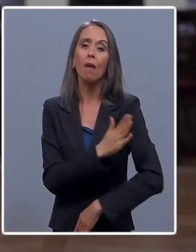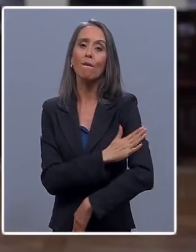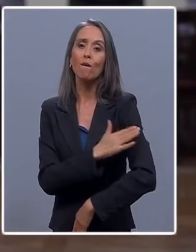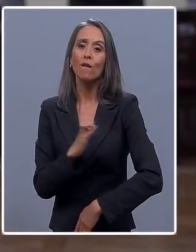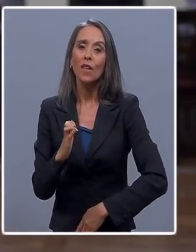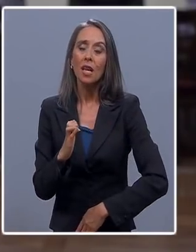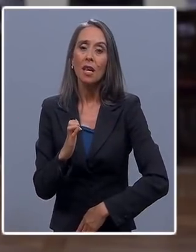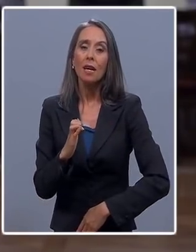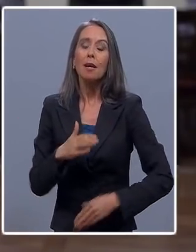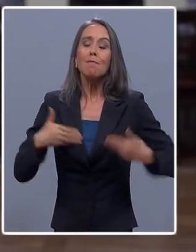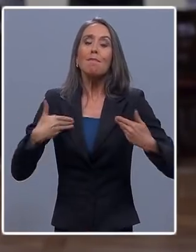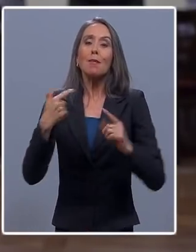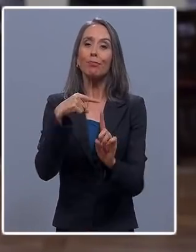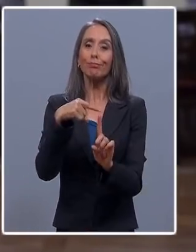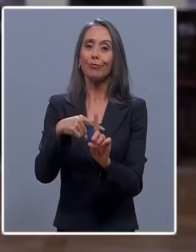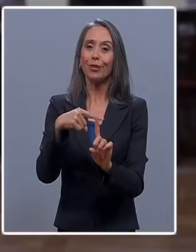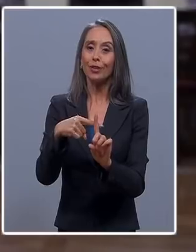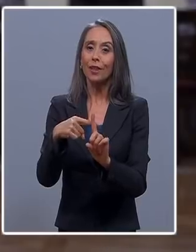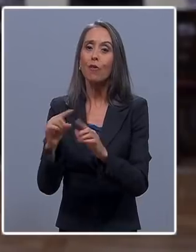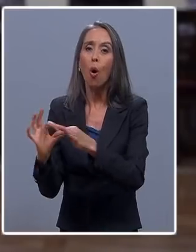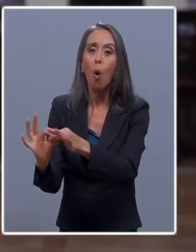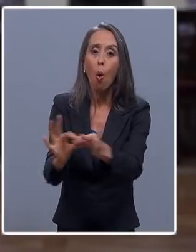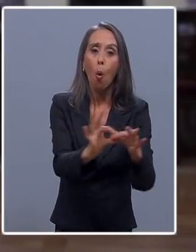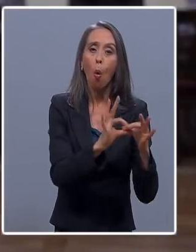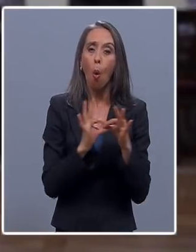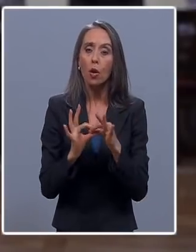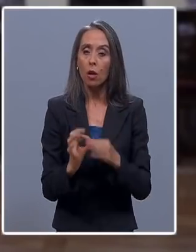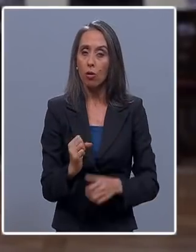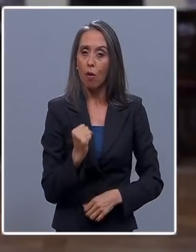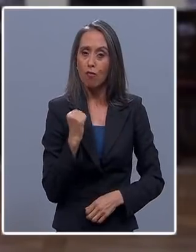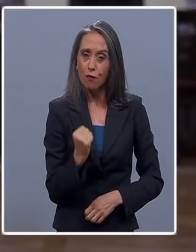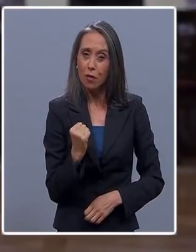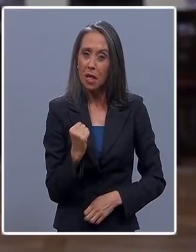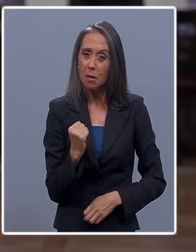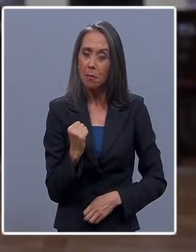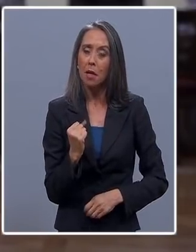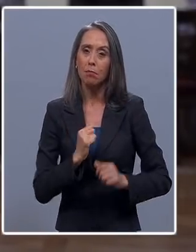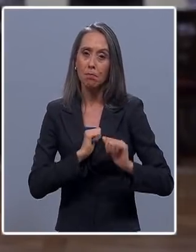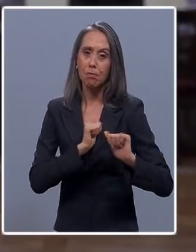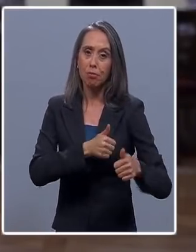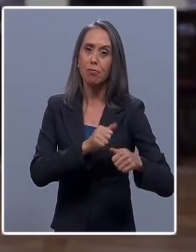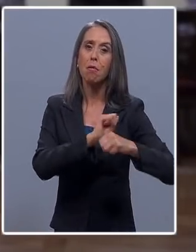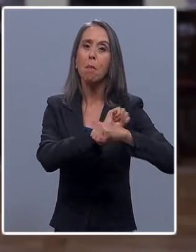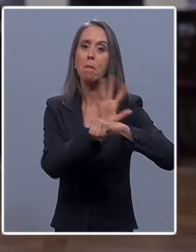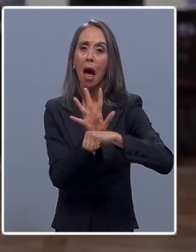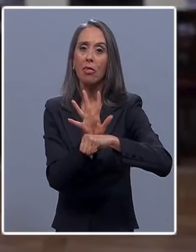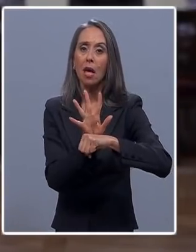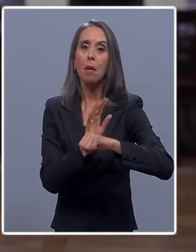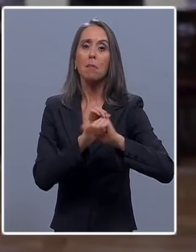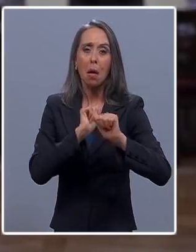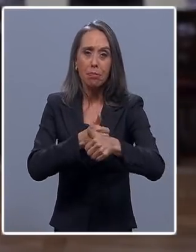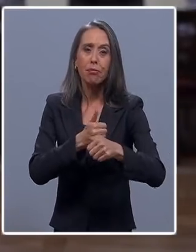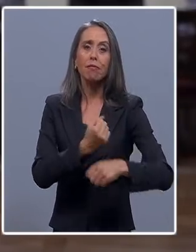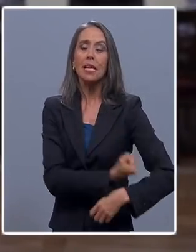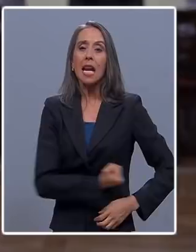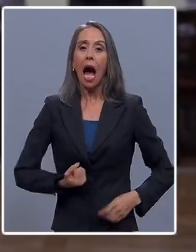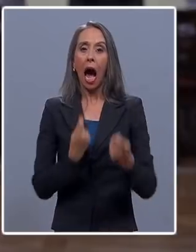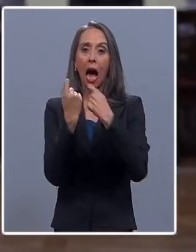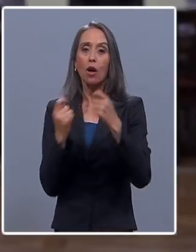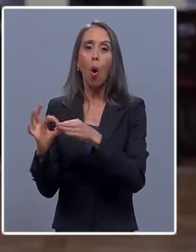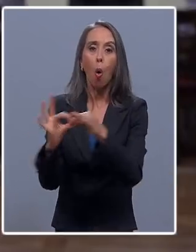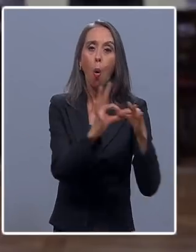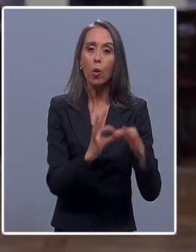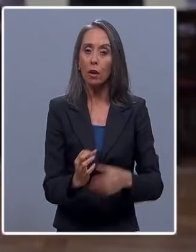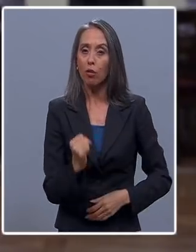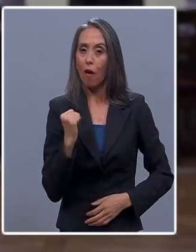y de optimismo unidos y firmes vamos a superar esta pandemia y esta recesión unidos